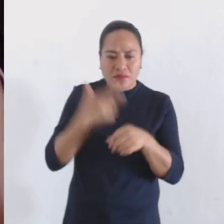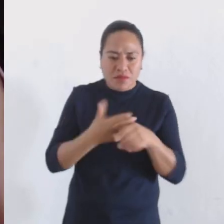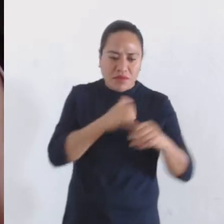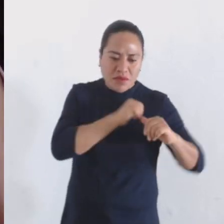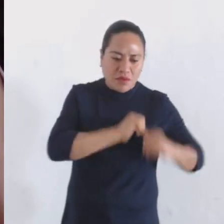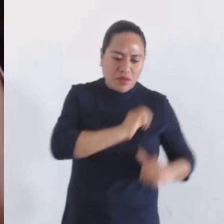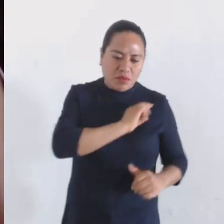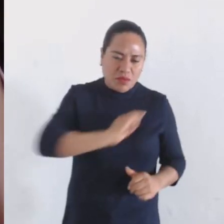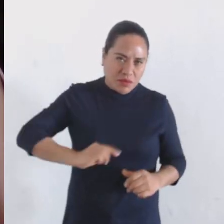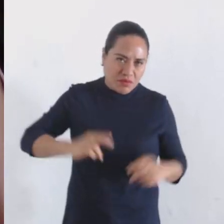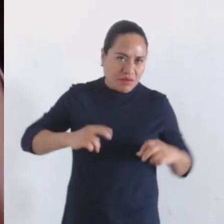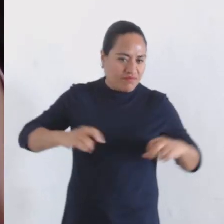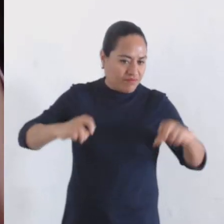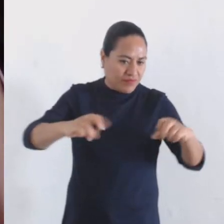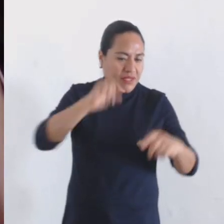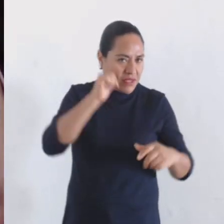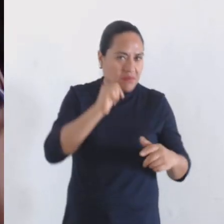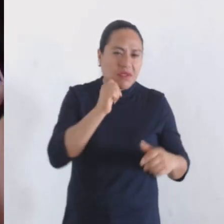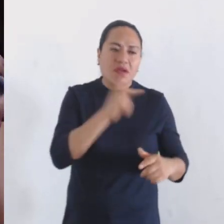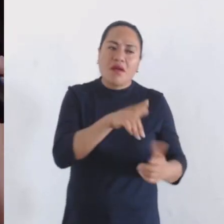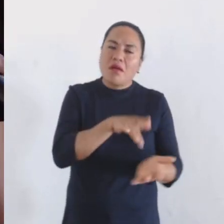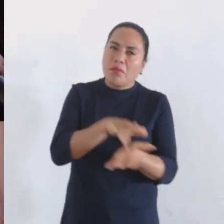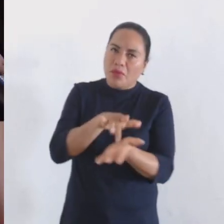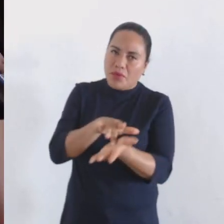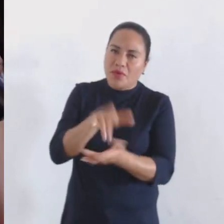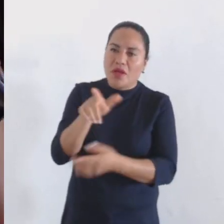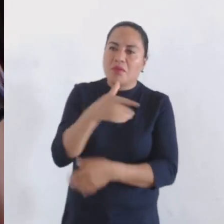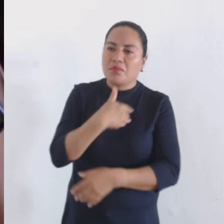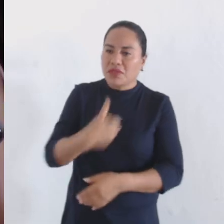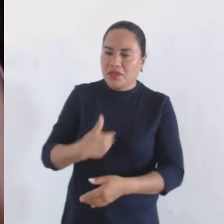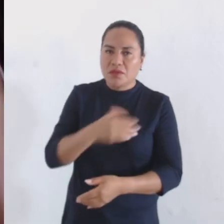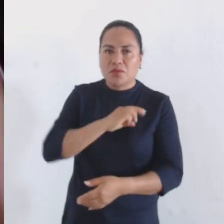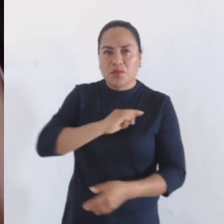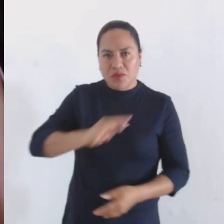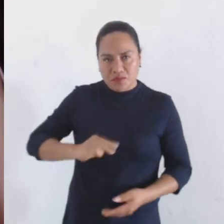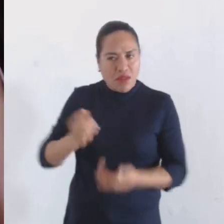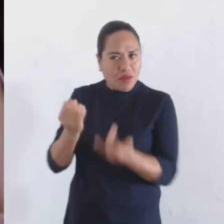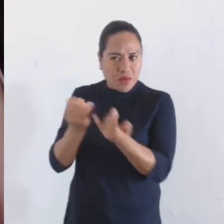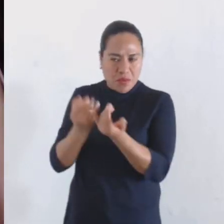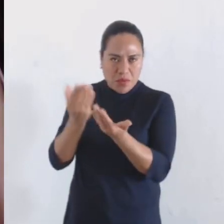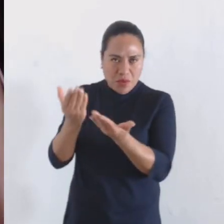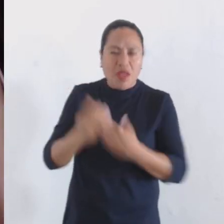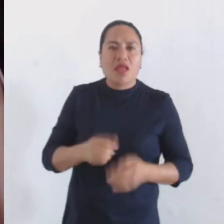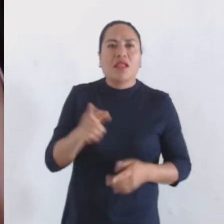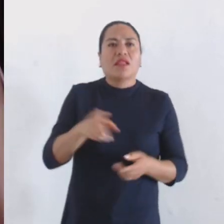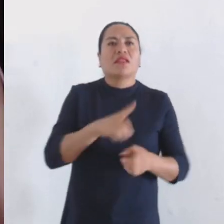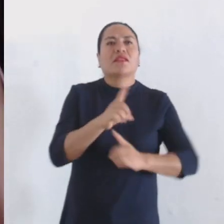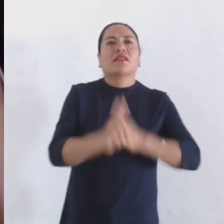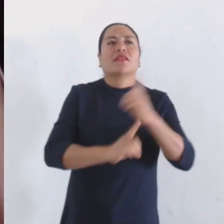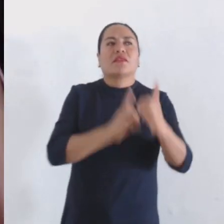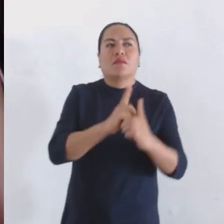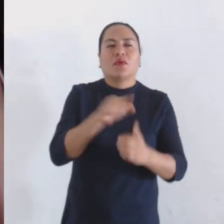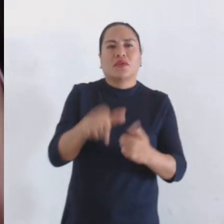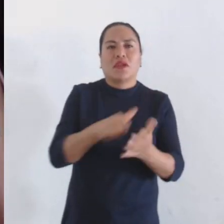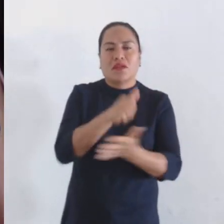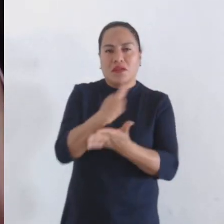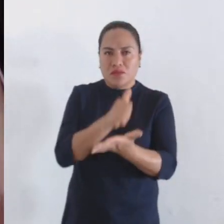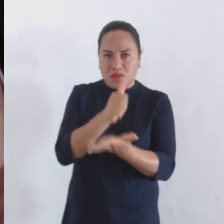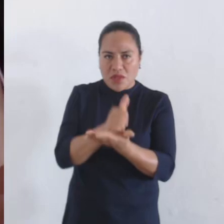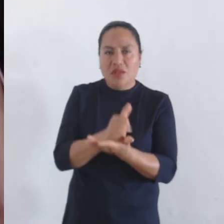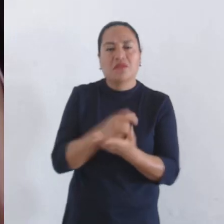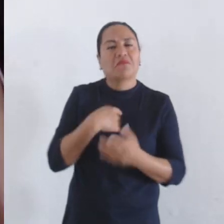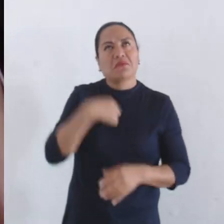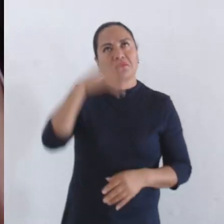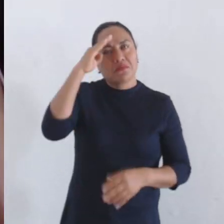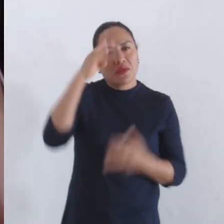de este ayuntamiento, que siempre han estado apoyando, por supuesto, el presidente municipal al deporte en la ciudad y quiero pensar que